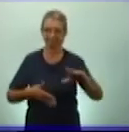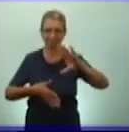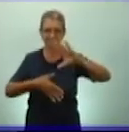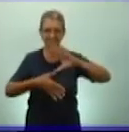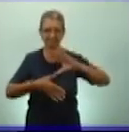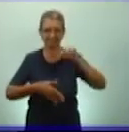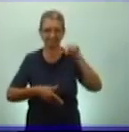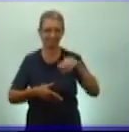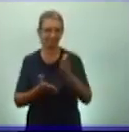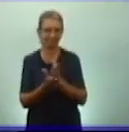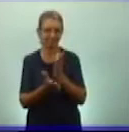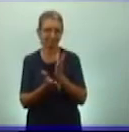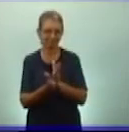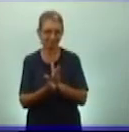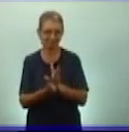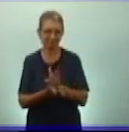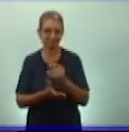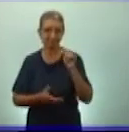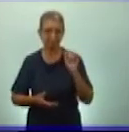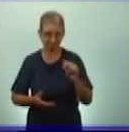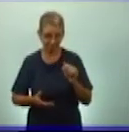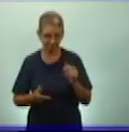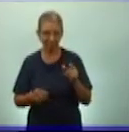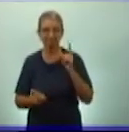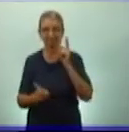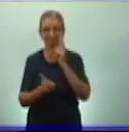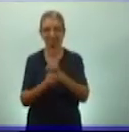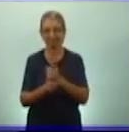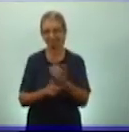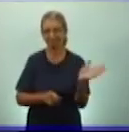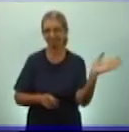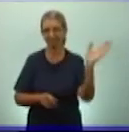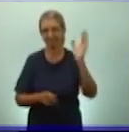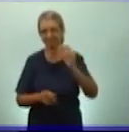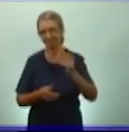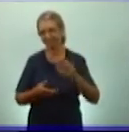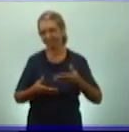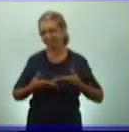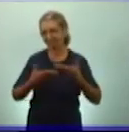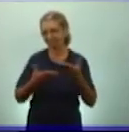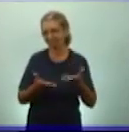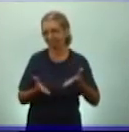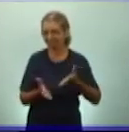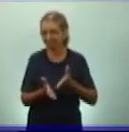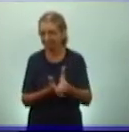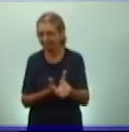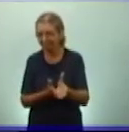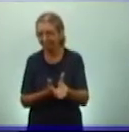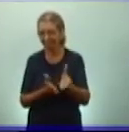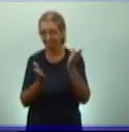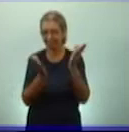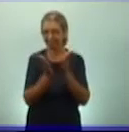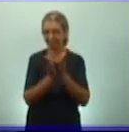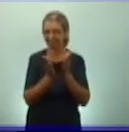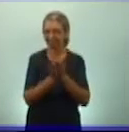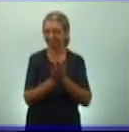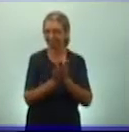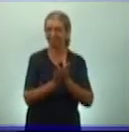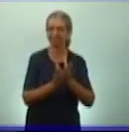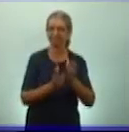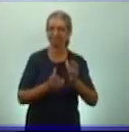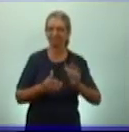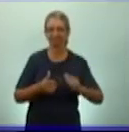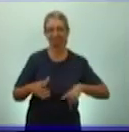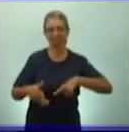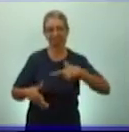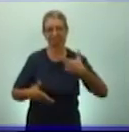hemos estudiado. Hoy en el encuentro vamos también a darle continuidad al estudio de las civilizaciones americanas.